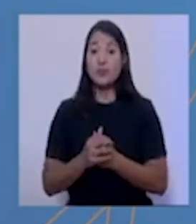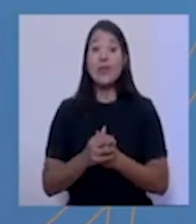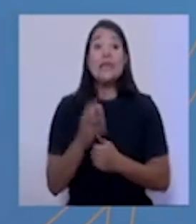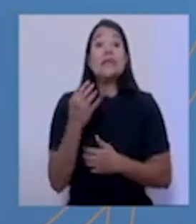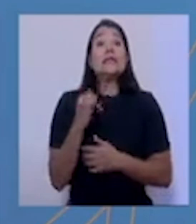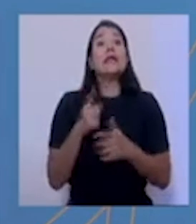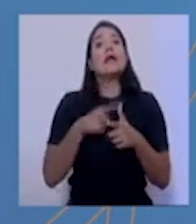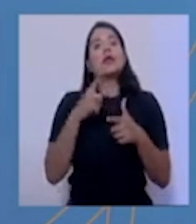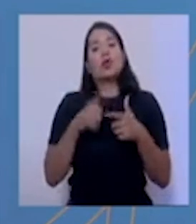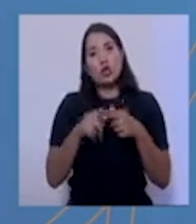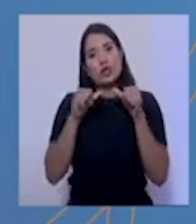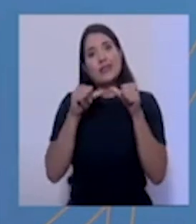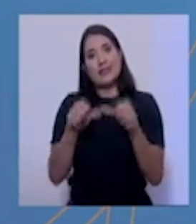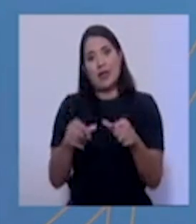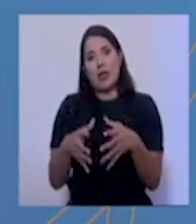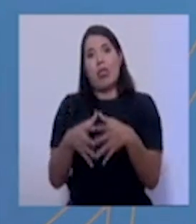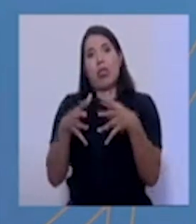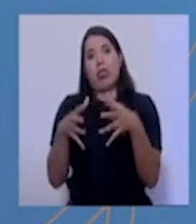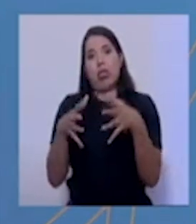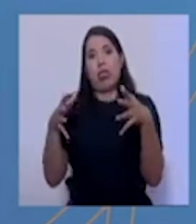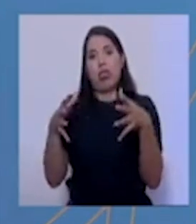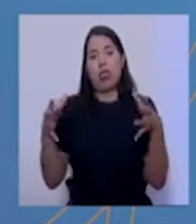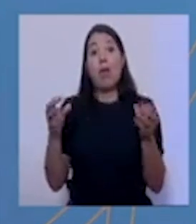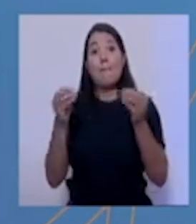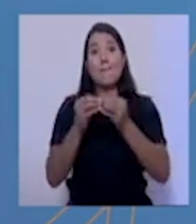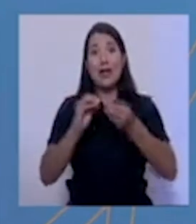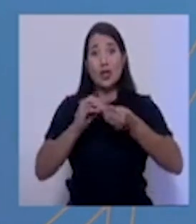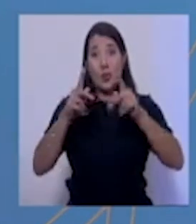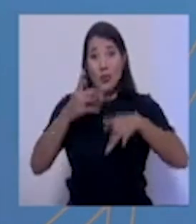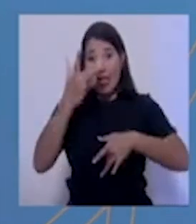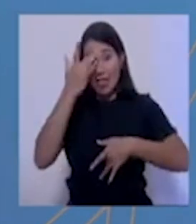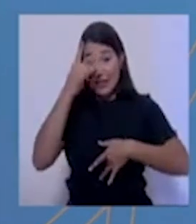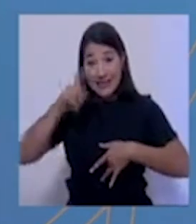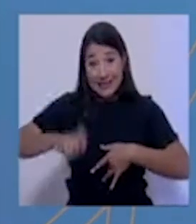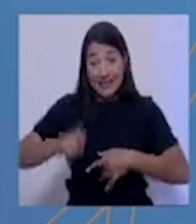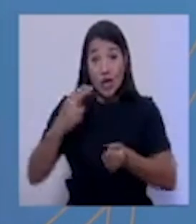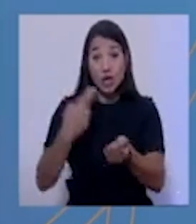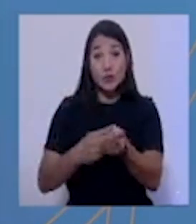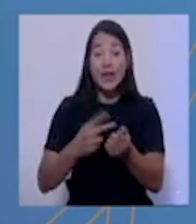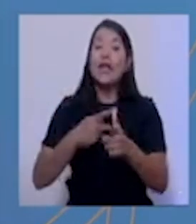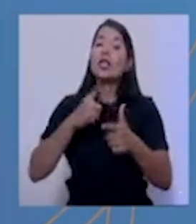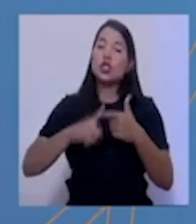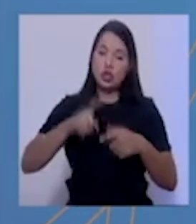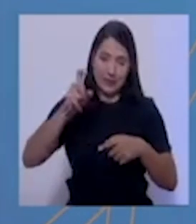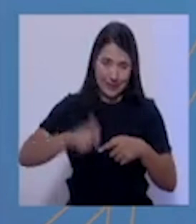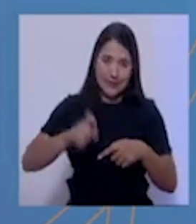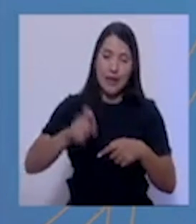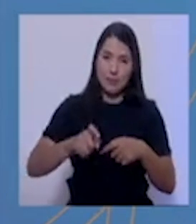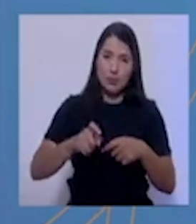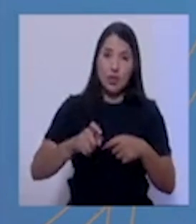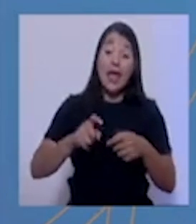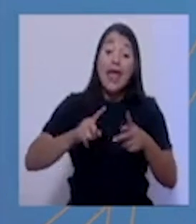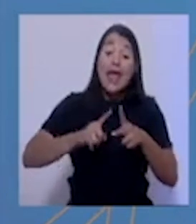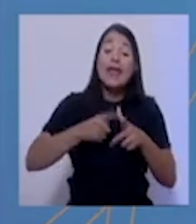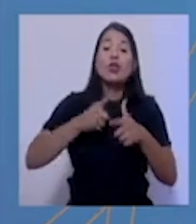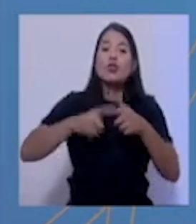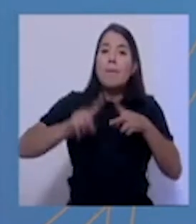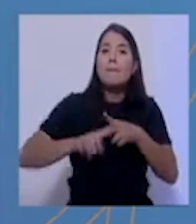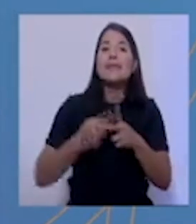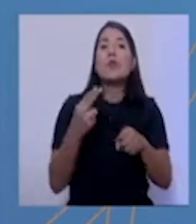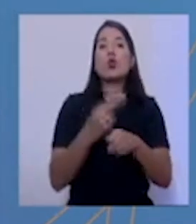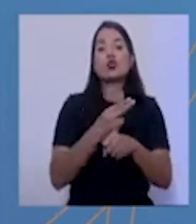entonces vamos a utilizar también los hospitales regionales y periféricos. De hecho, ya el Hospital de Heredia está funcionando de una forma dual